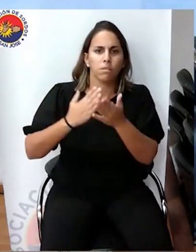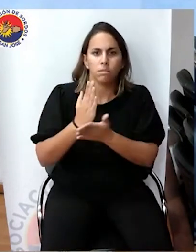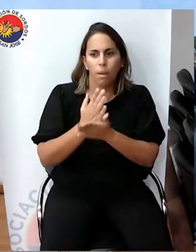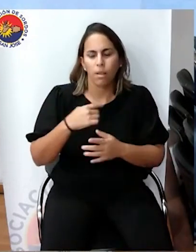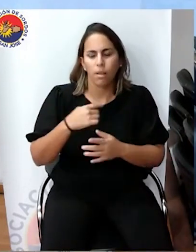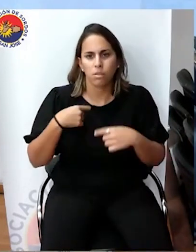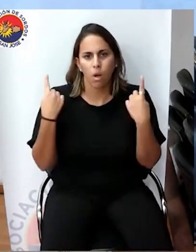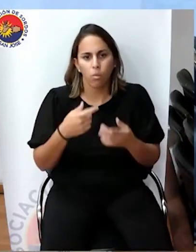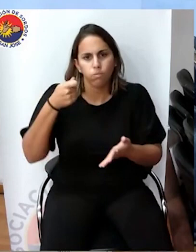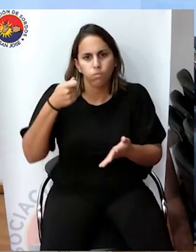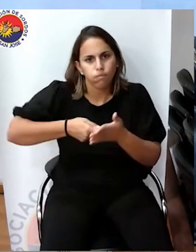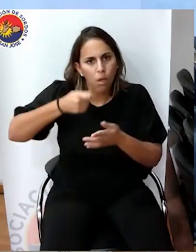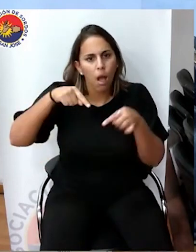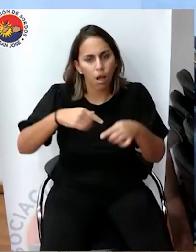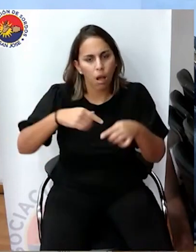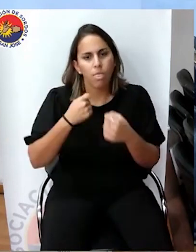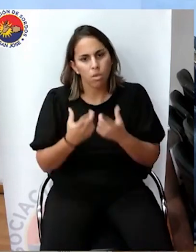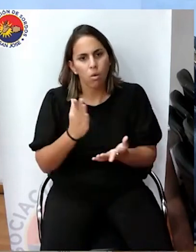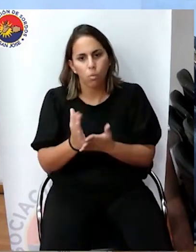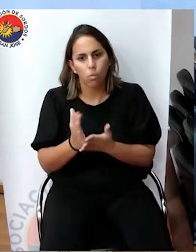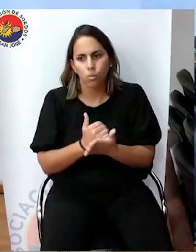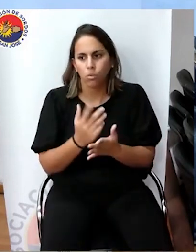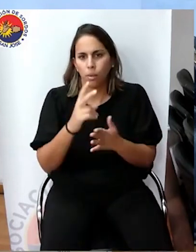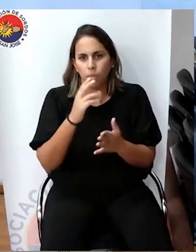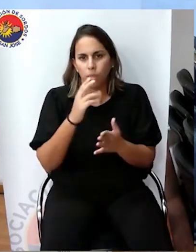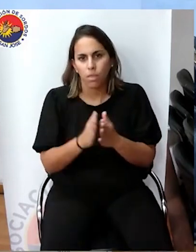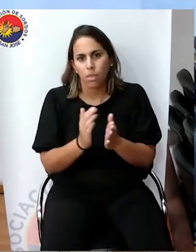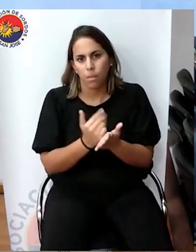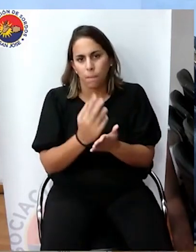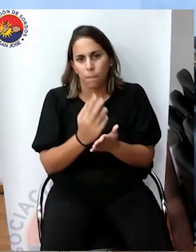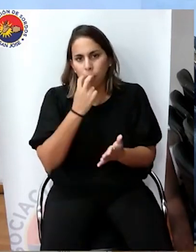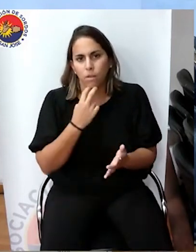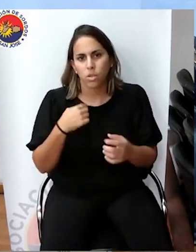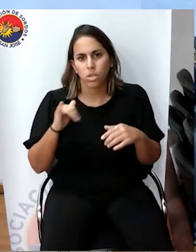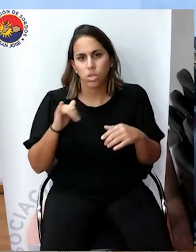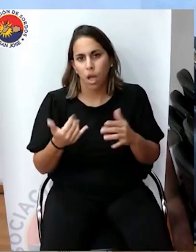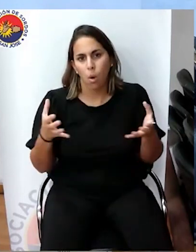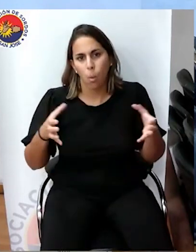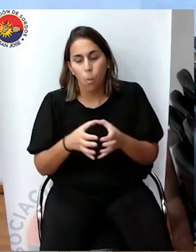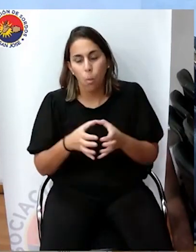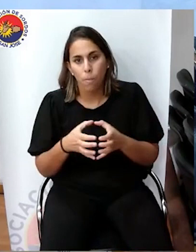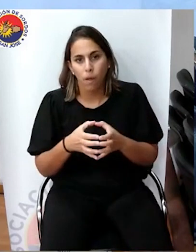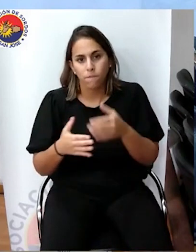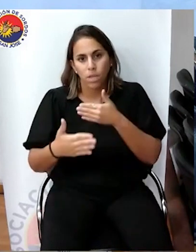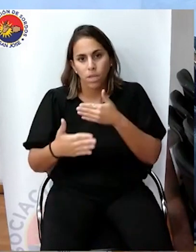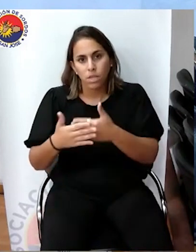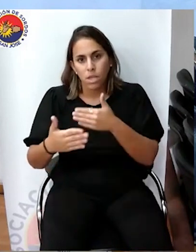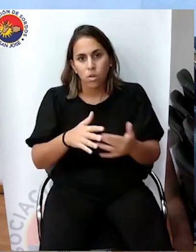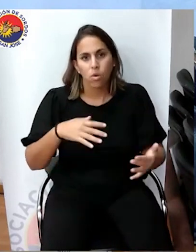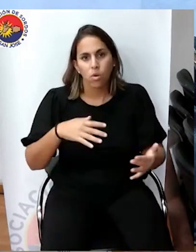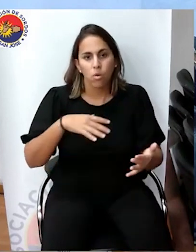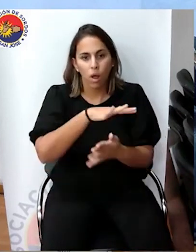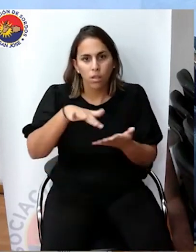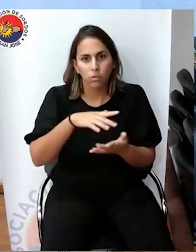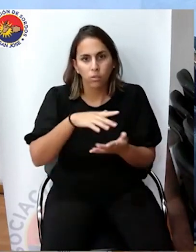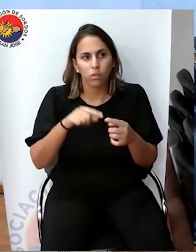por esta Junta. Habiéndose hecho una consulta con los vecinos y organizaciones de la sociedad civil, se hicieron las bases para el llamado a